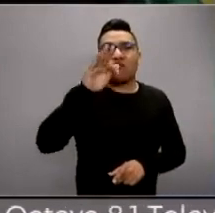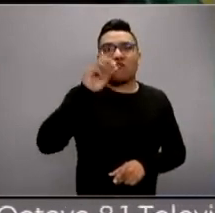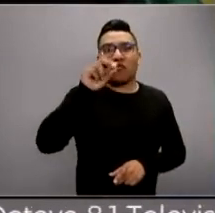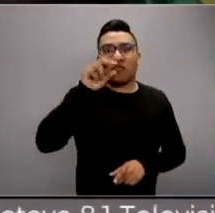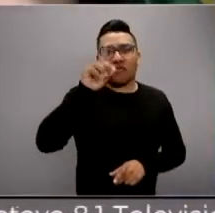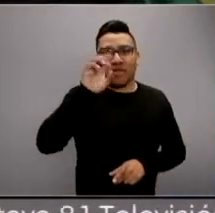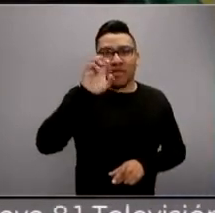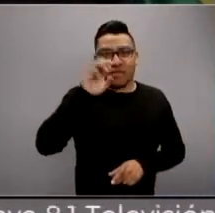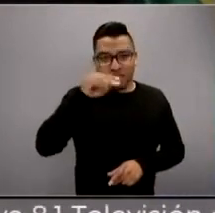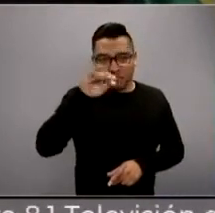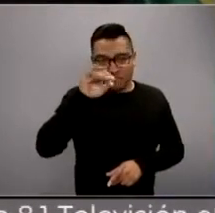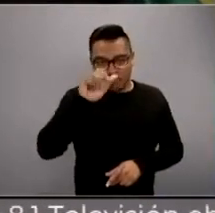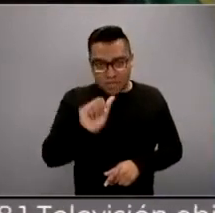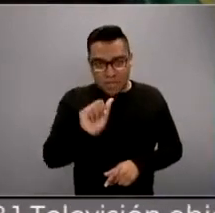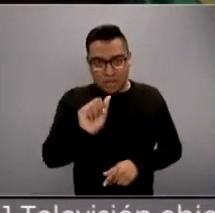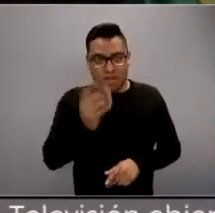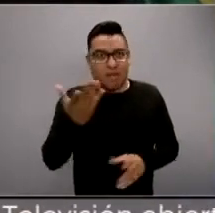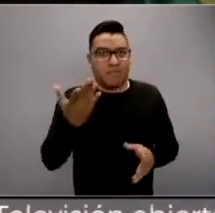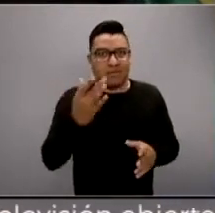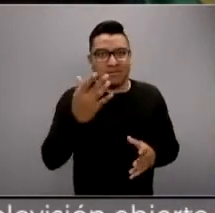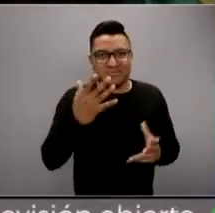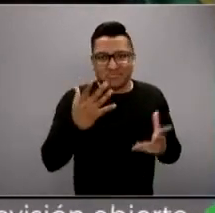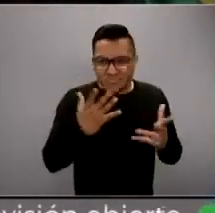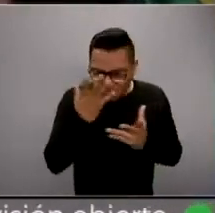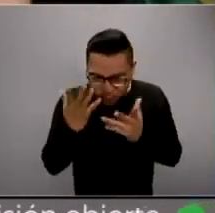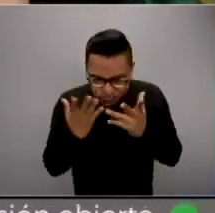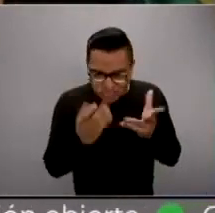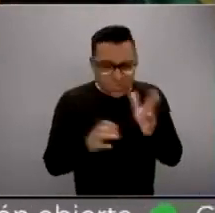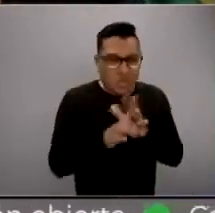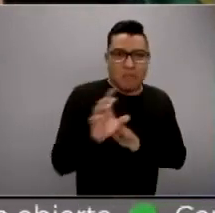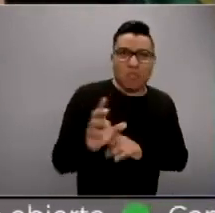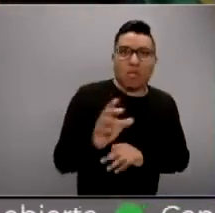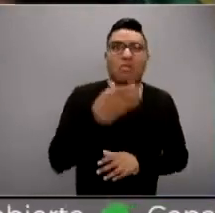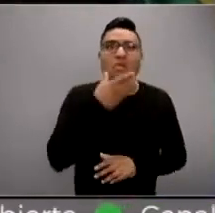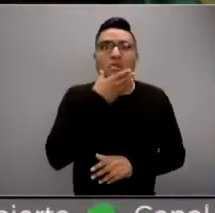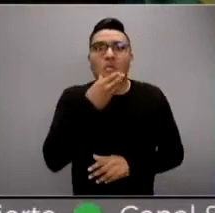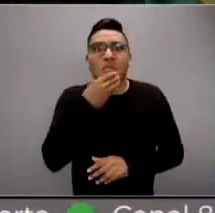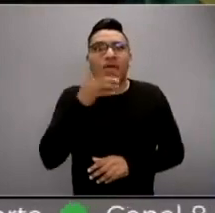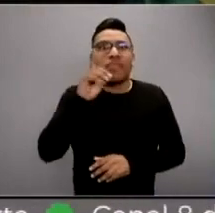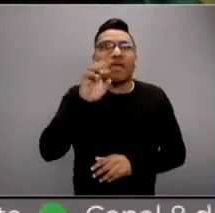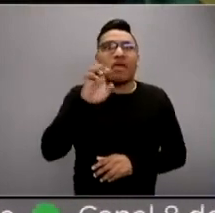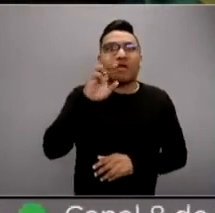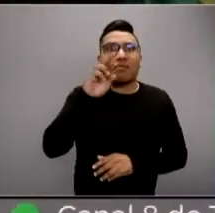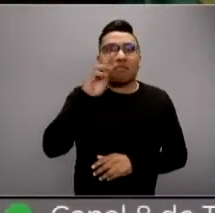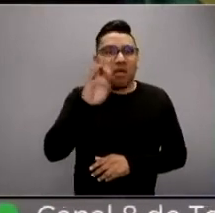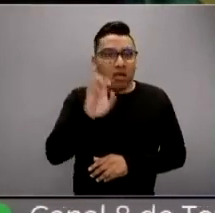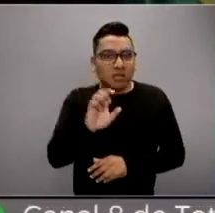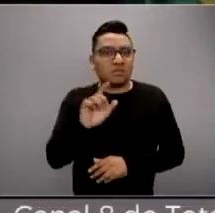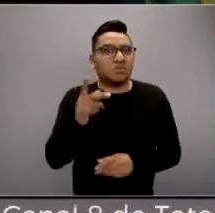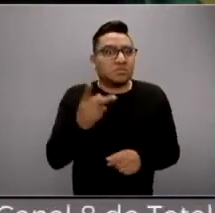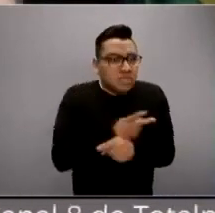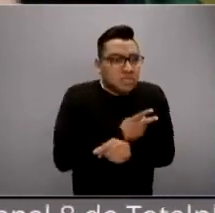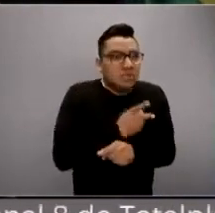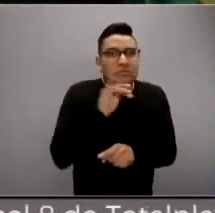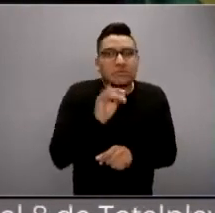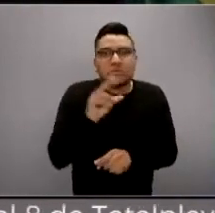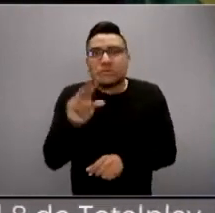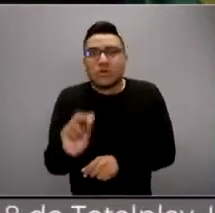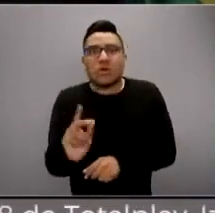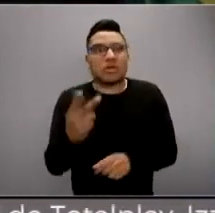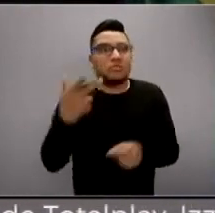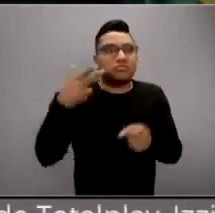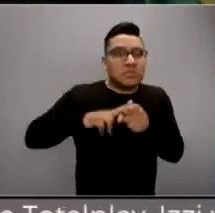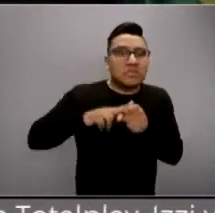y que la gente no sepa dónde es arriba y dónde es abajo, que lo de derbez pasó o no pasó, que esto en este hospital se dijo o no se dijo,